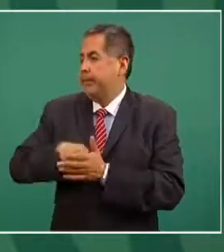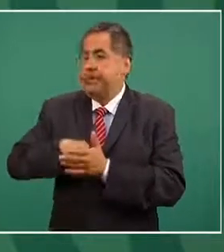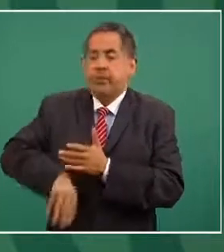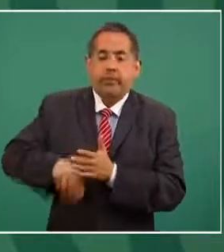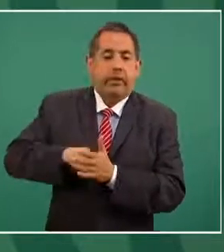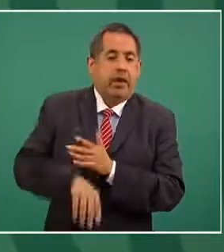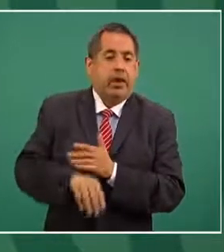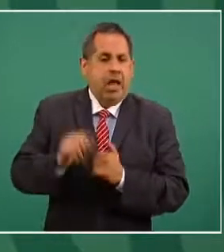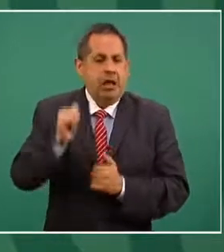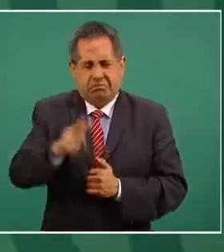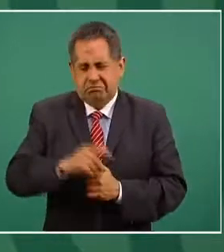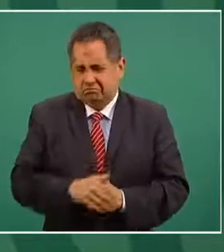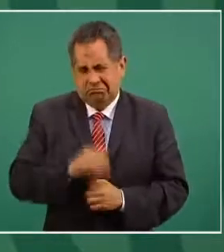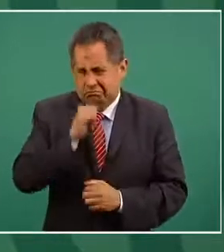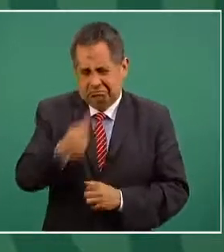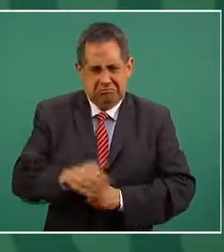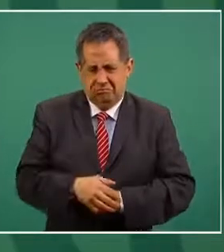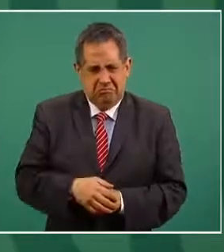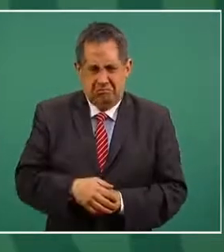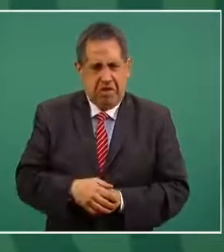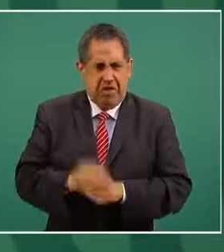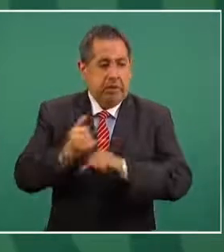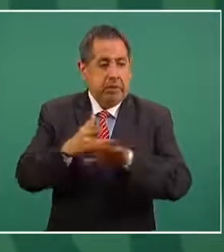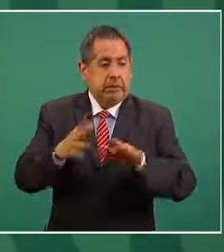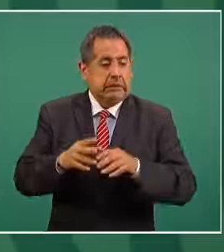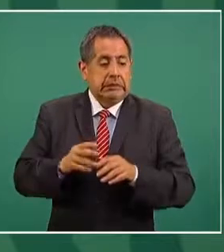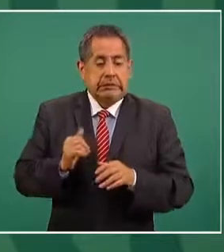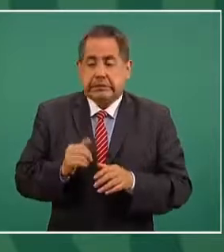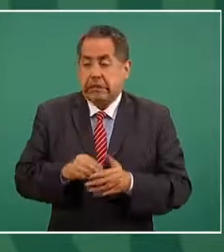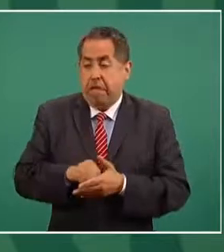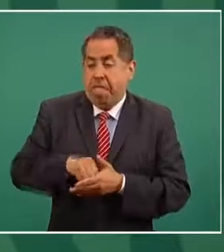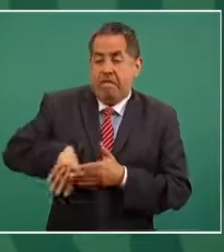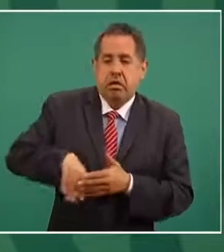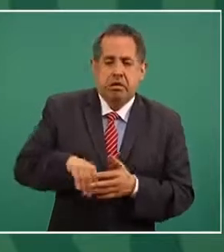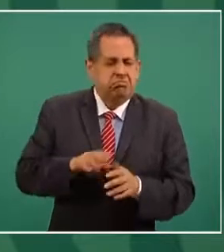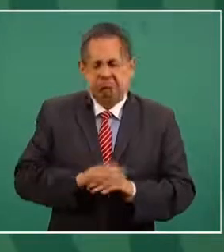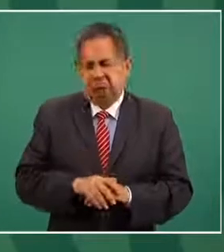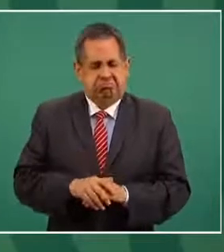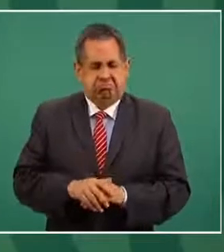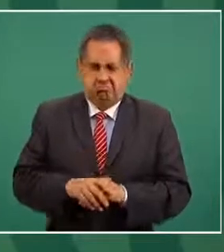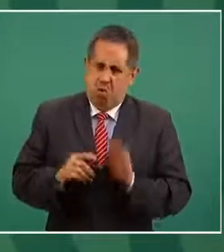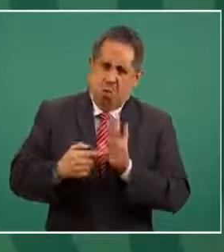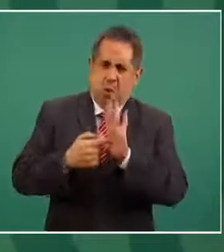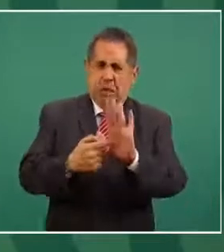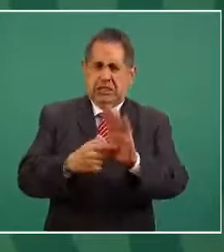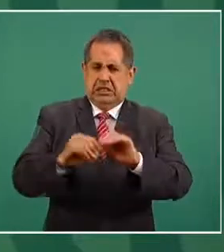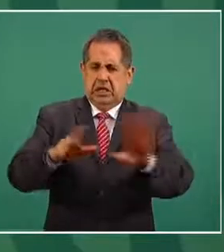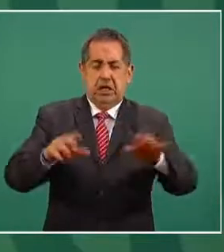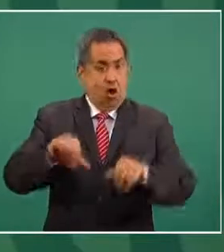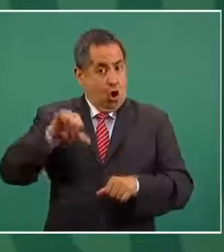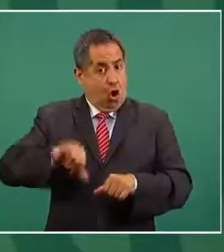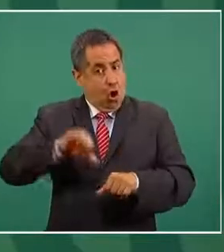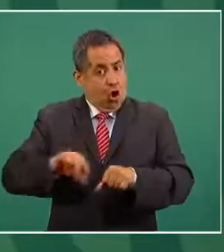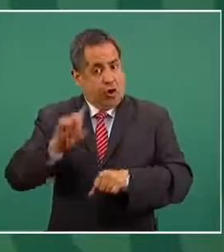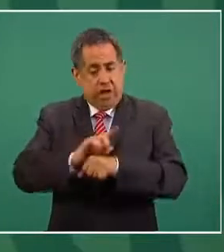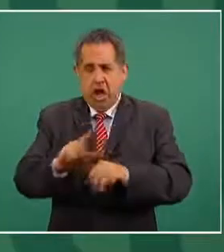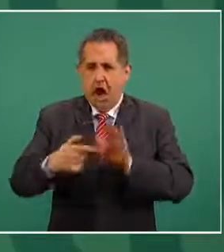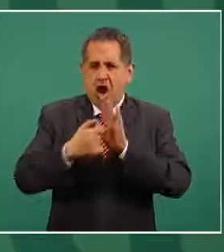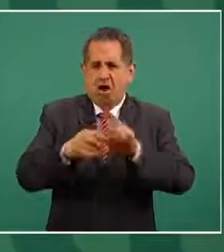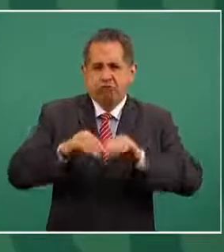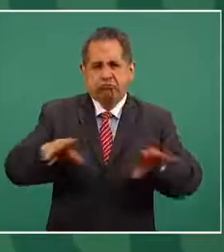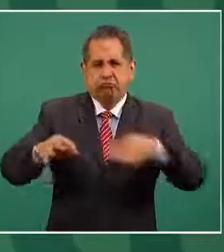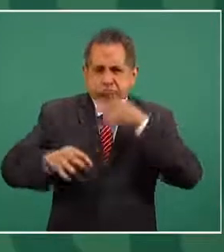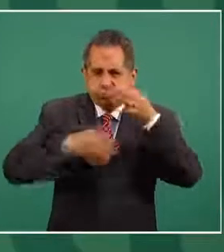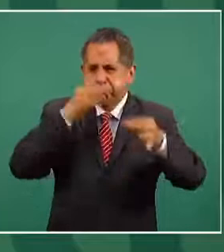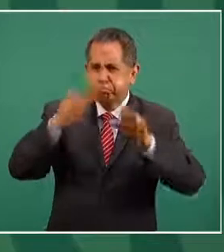ocultamos ninguna información esto que estamos haciendo el día de hoy de dar